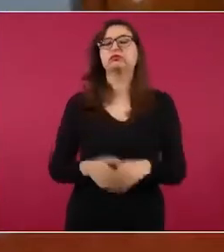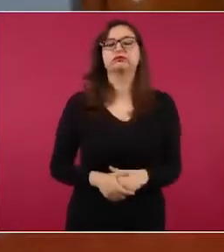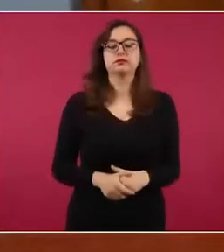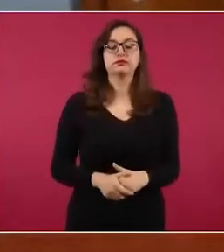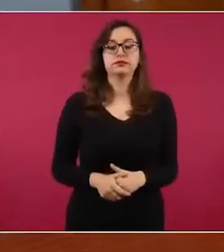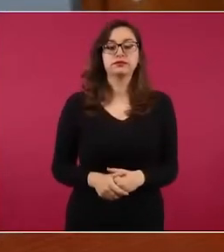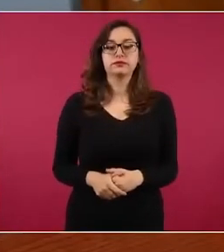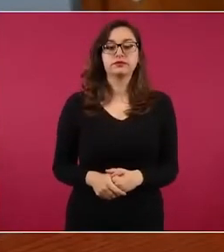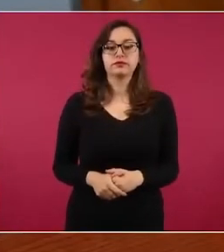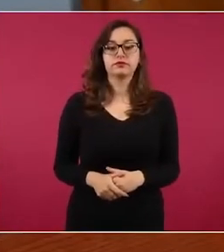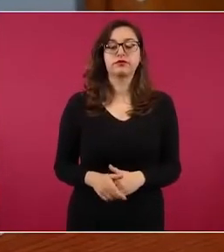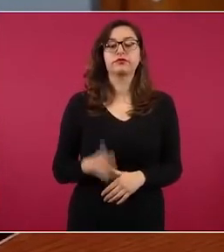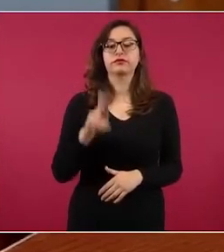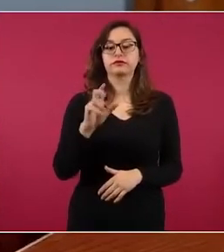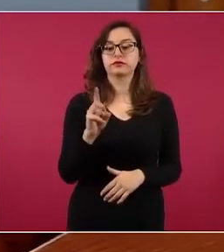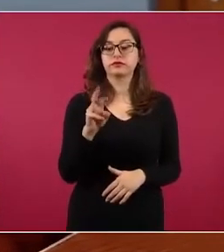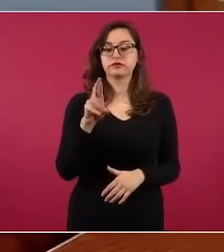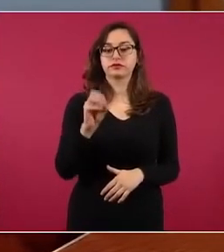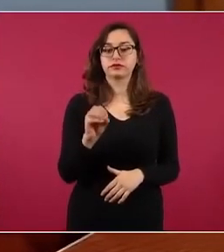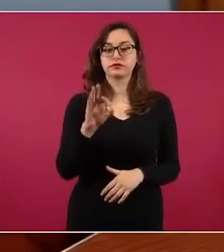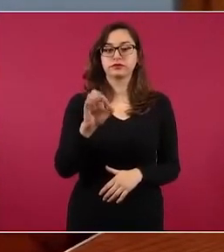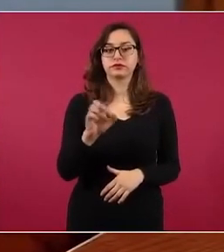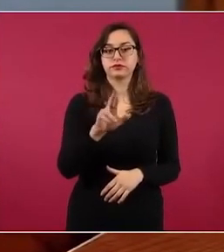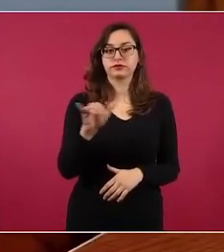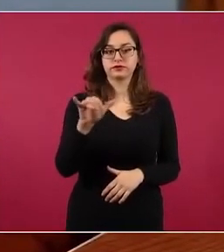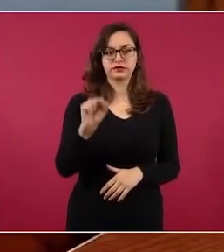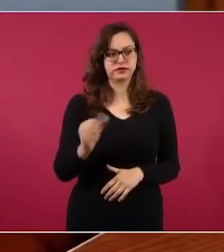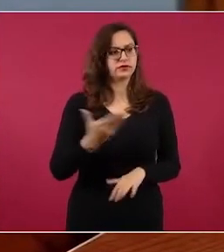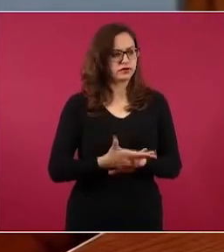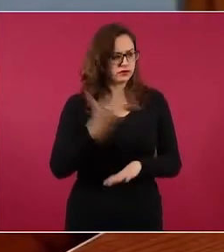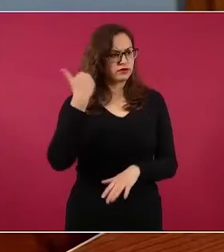Pedro Ferriz, ¿quién fue candidato, no?